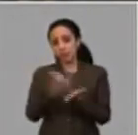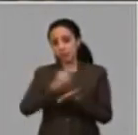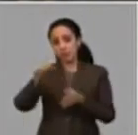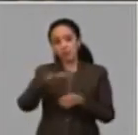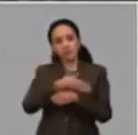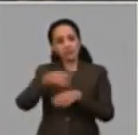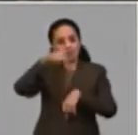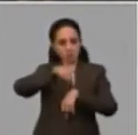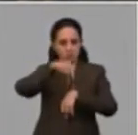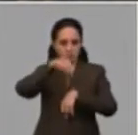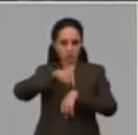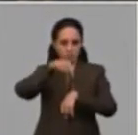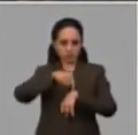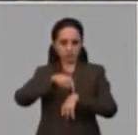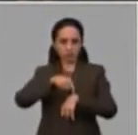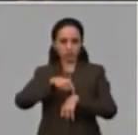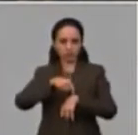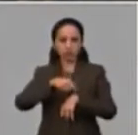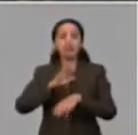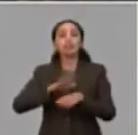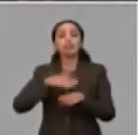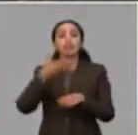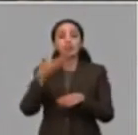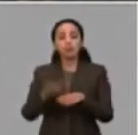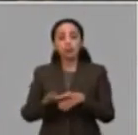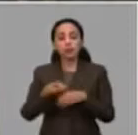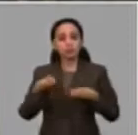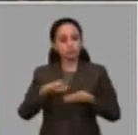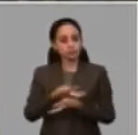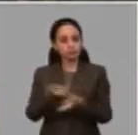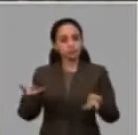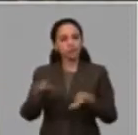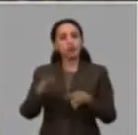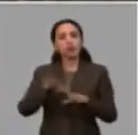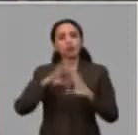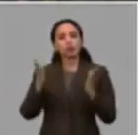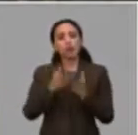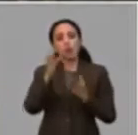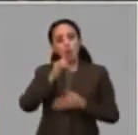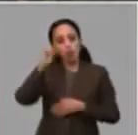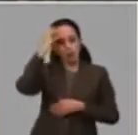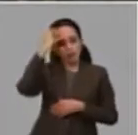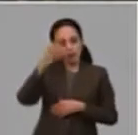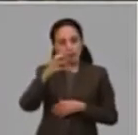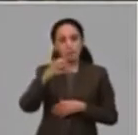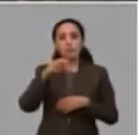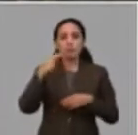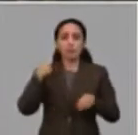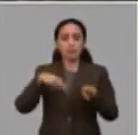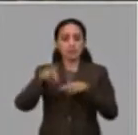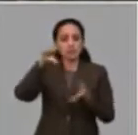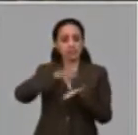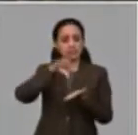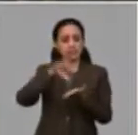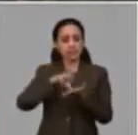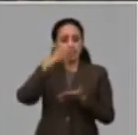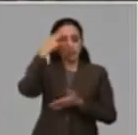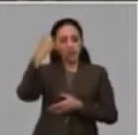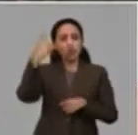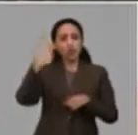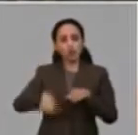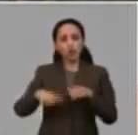diferentes y se la hemos enviado a todos los organismos de la Administración Central del Estado, a las entidades